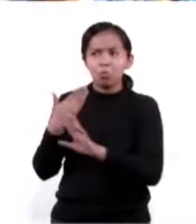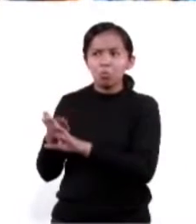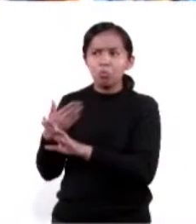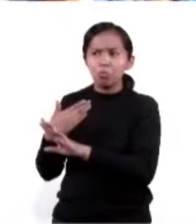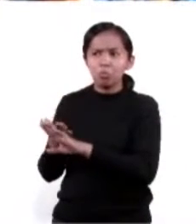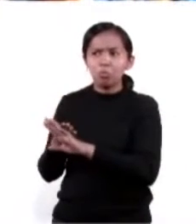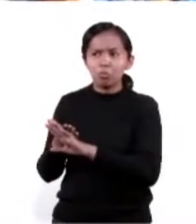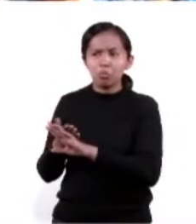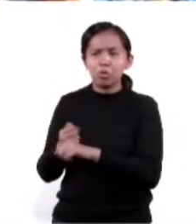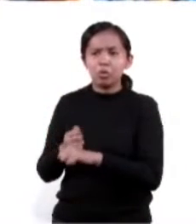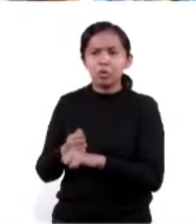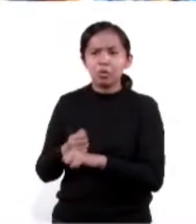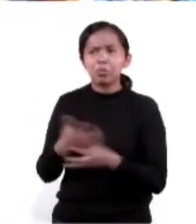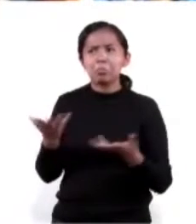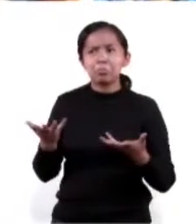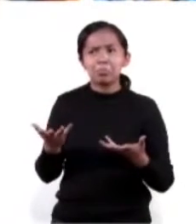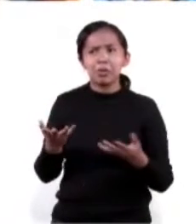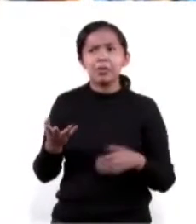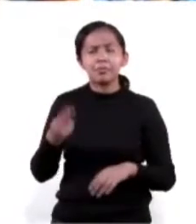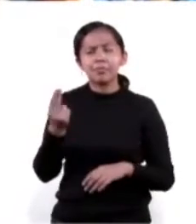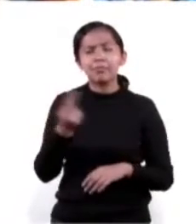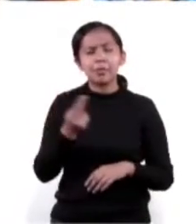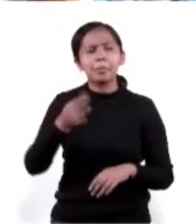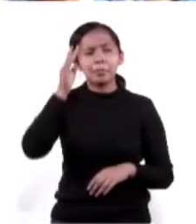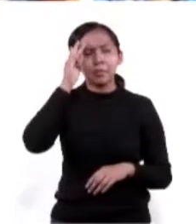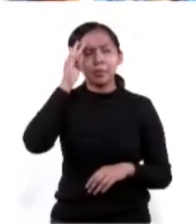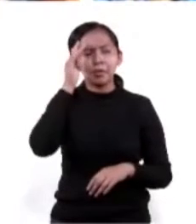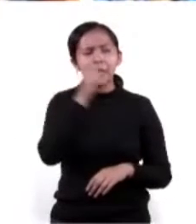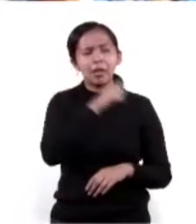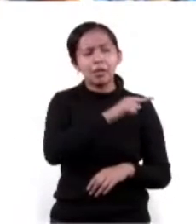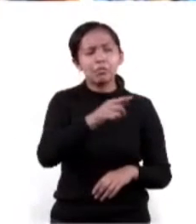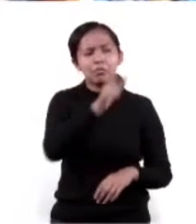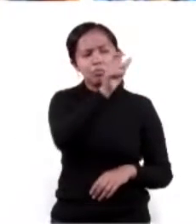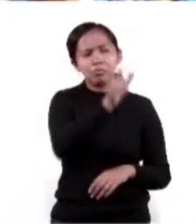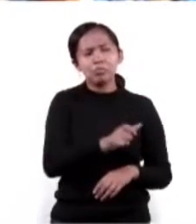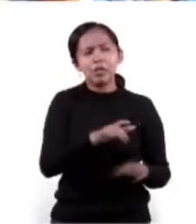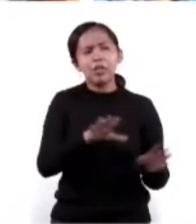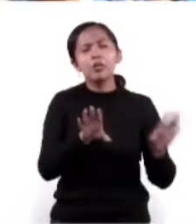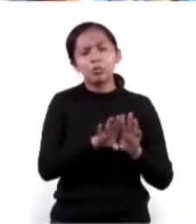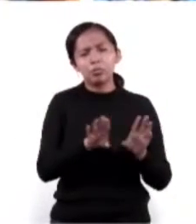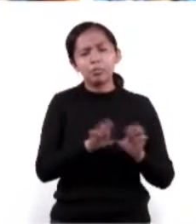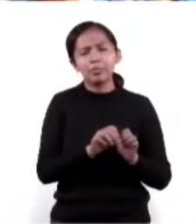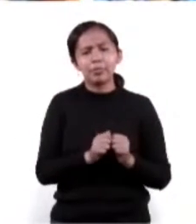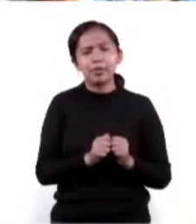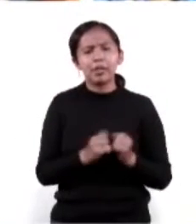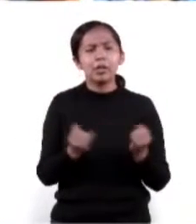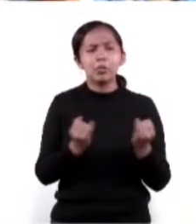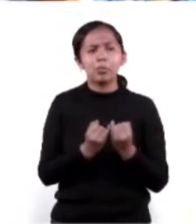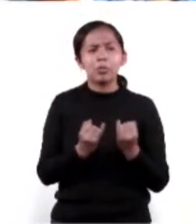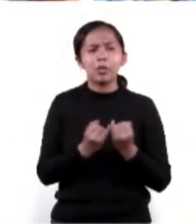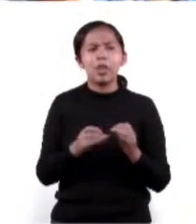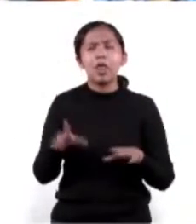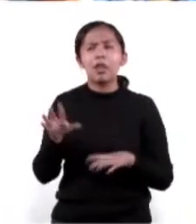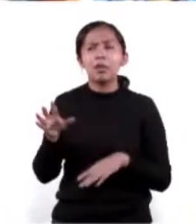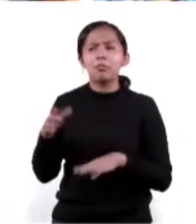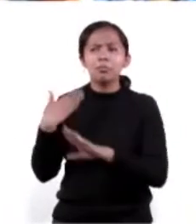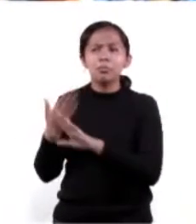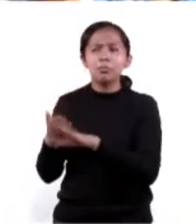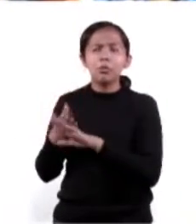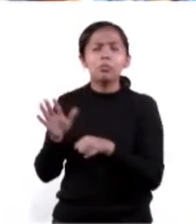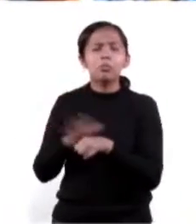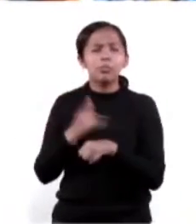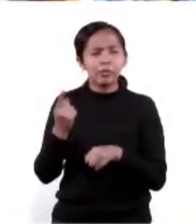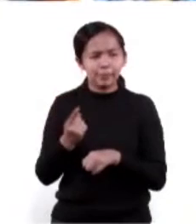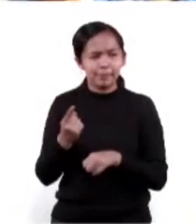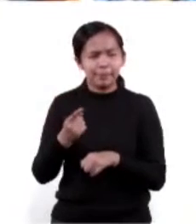del movimiento que representamos, por ejemplo. Dónde están esas declaraciones. Y en nuestro caso, pues,